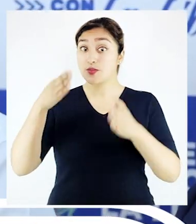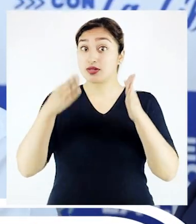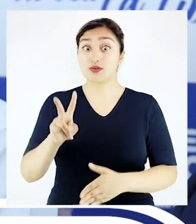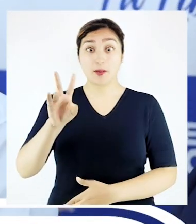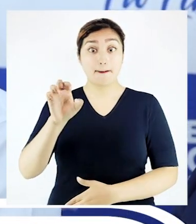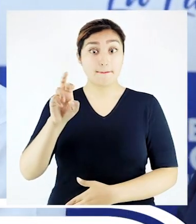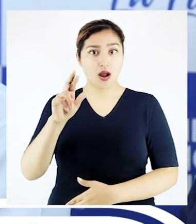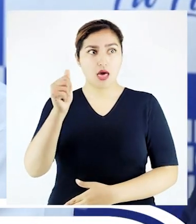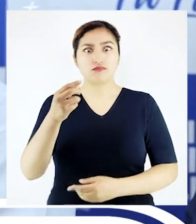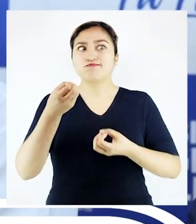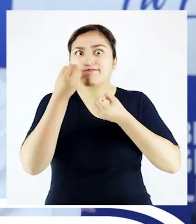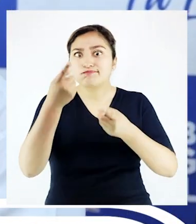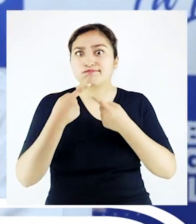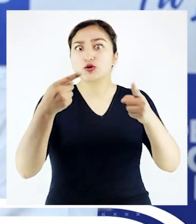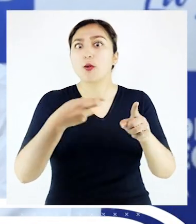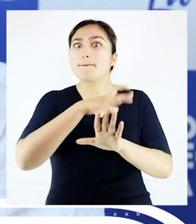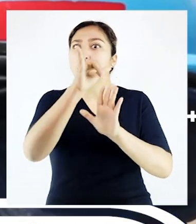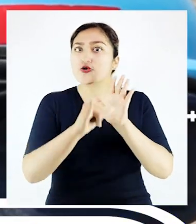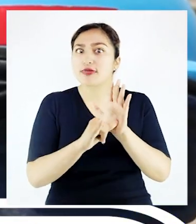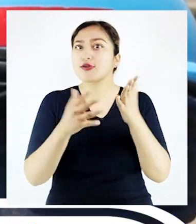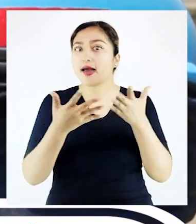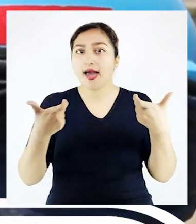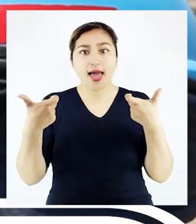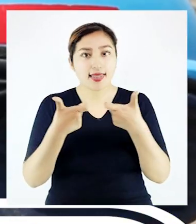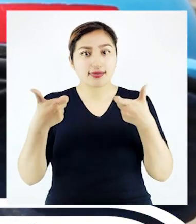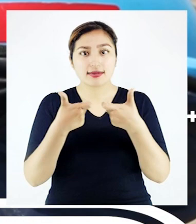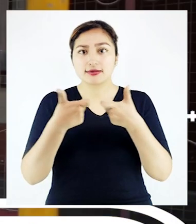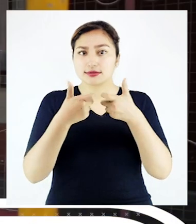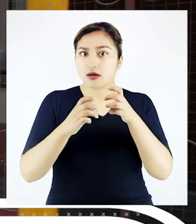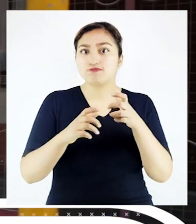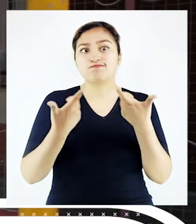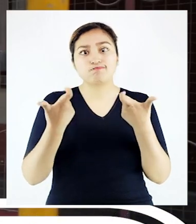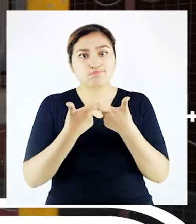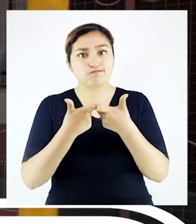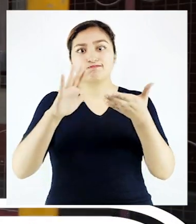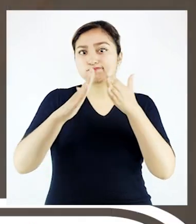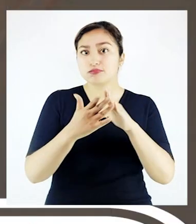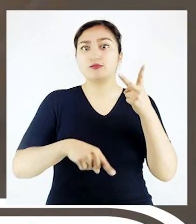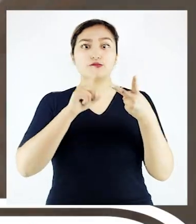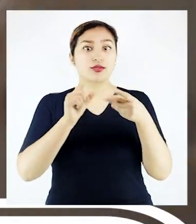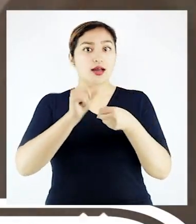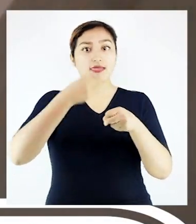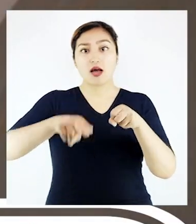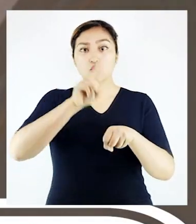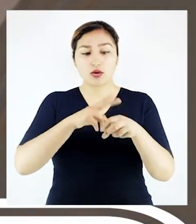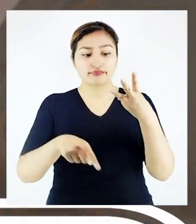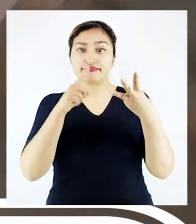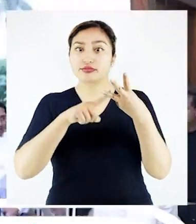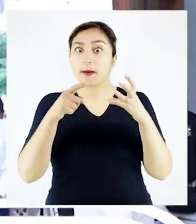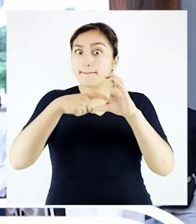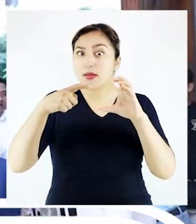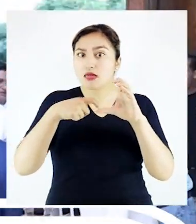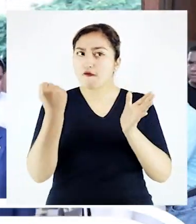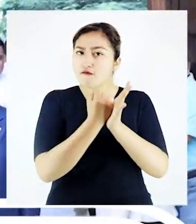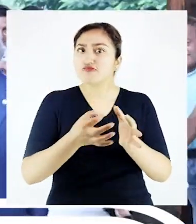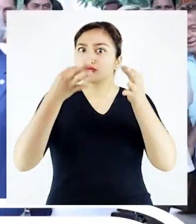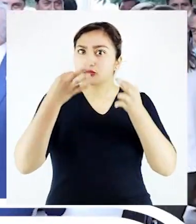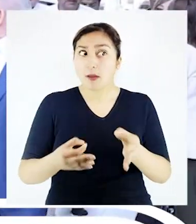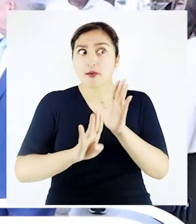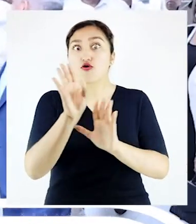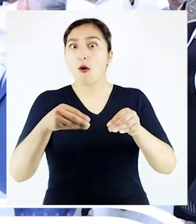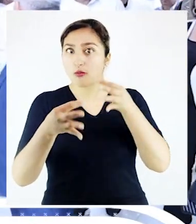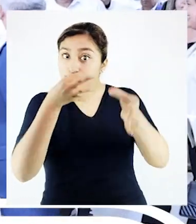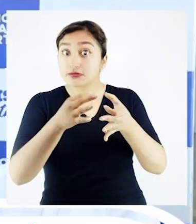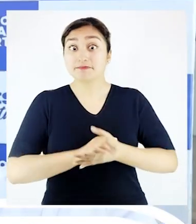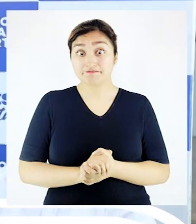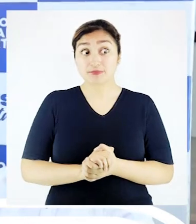sobre los avances en proyectos de electrificación rural, masificación del gas natural y formalización minera. Junto al gobernador